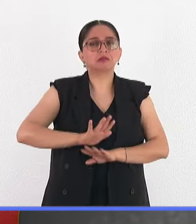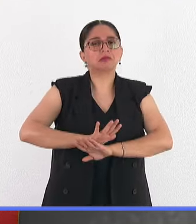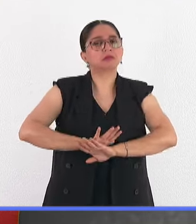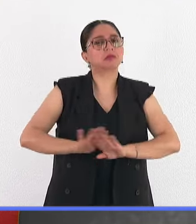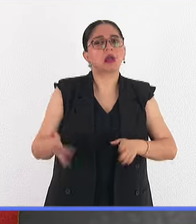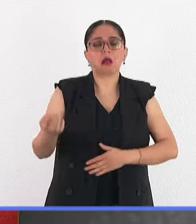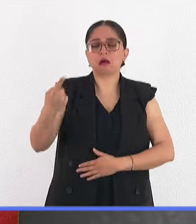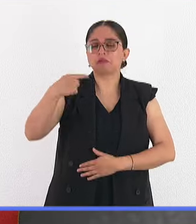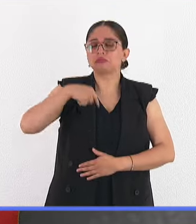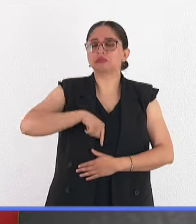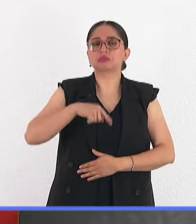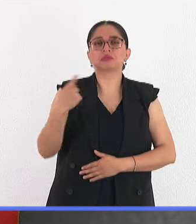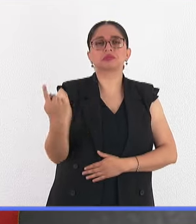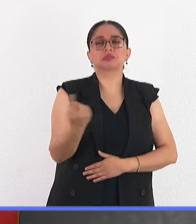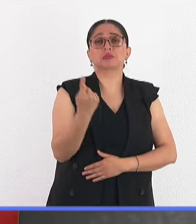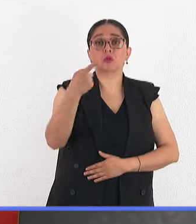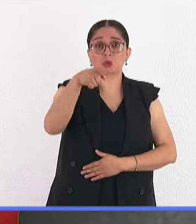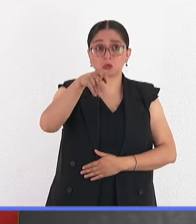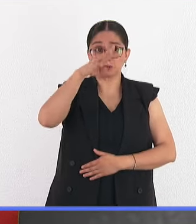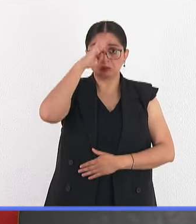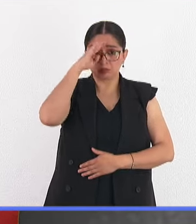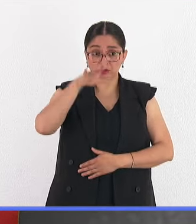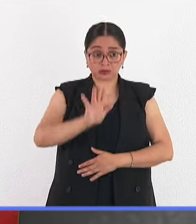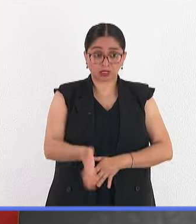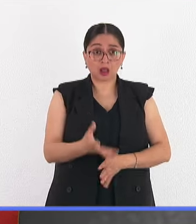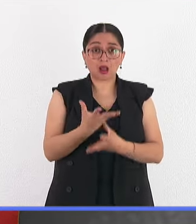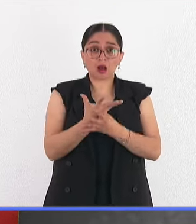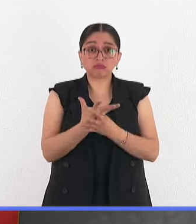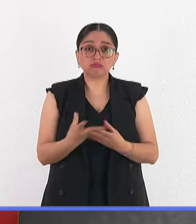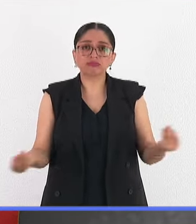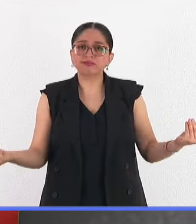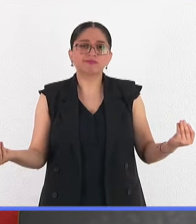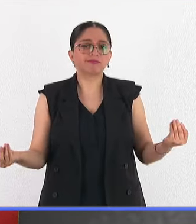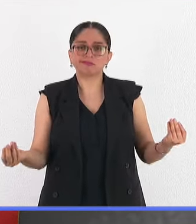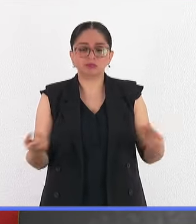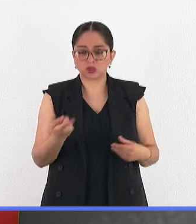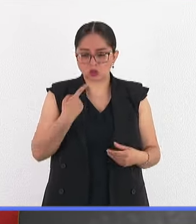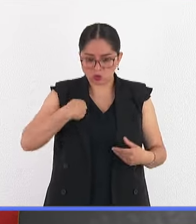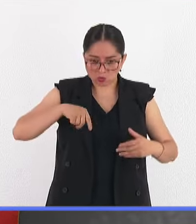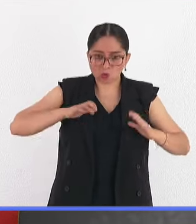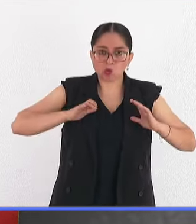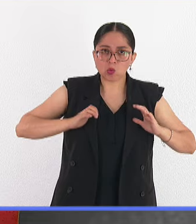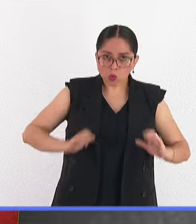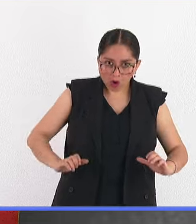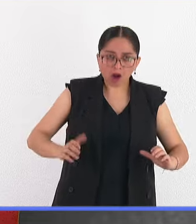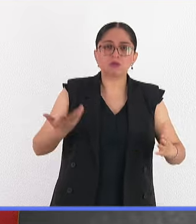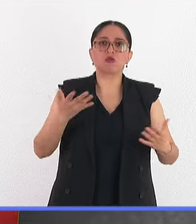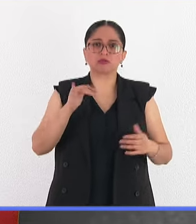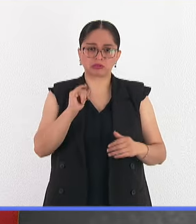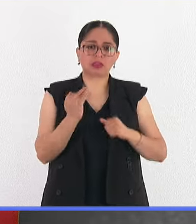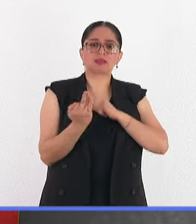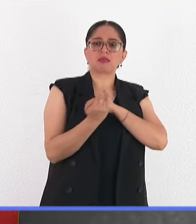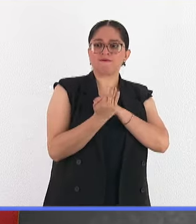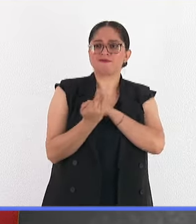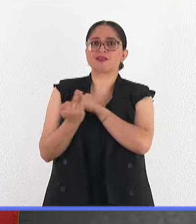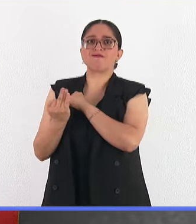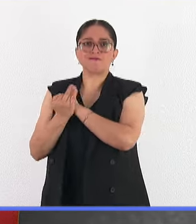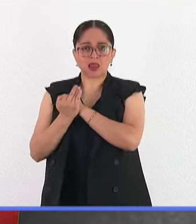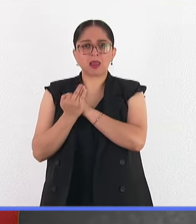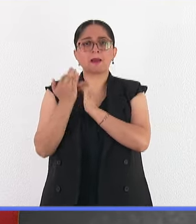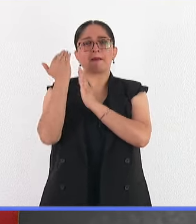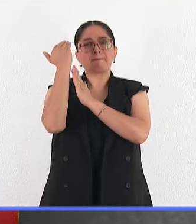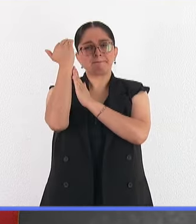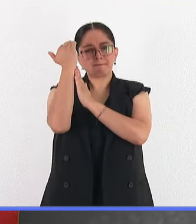parásito no desaparece. Nuestro organismo trata de defenderse con la respuesta inmune y logra bajar